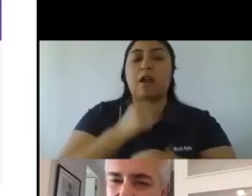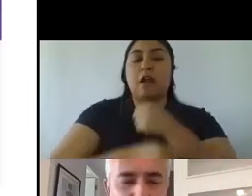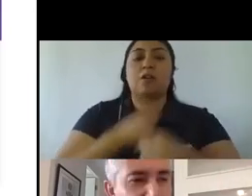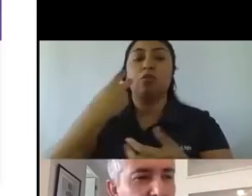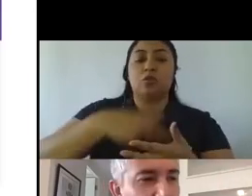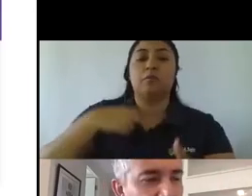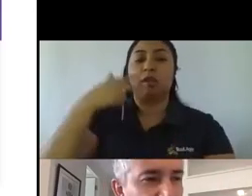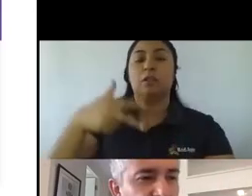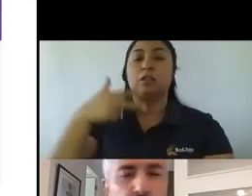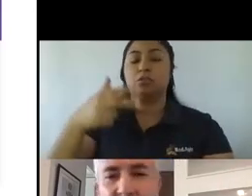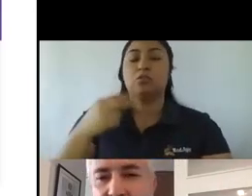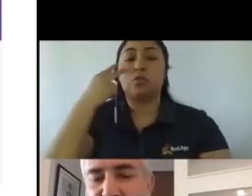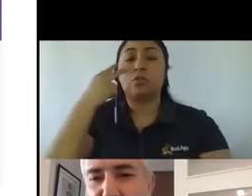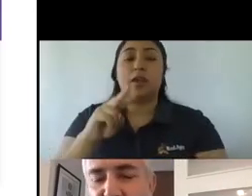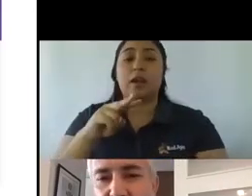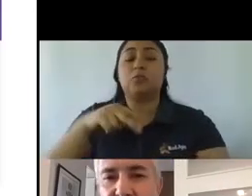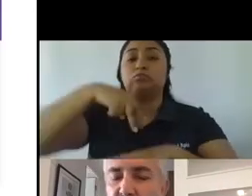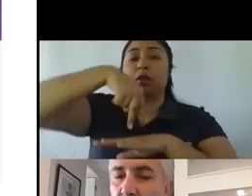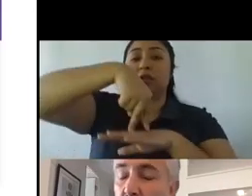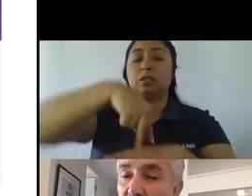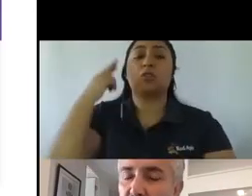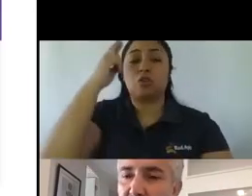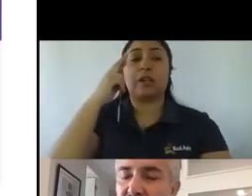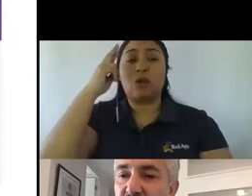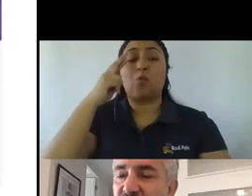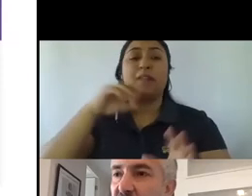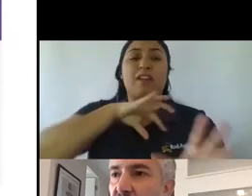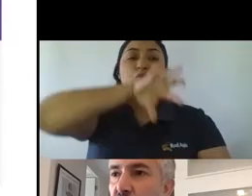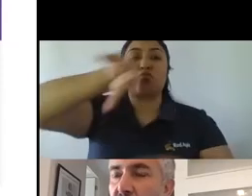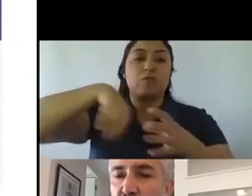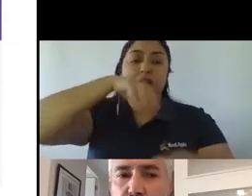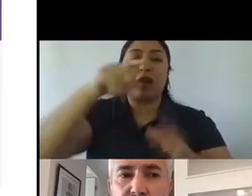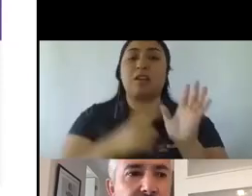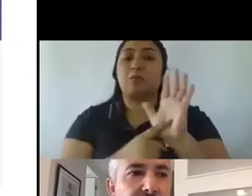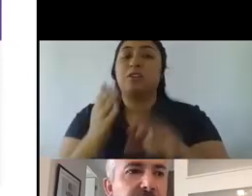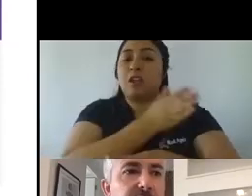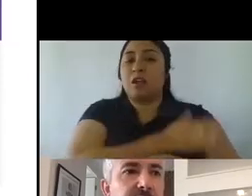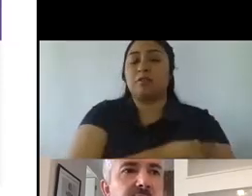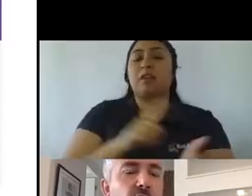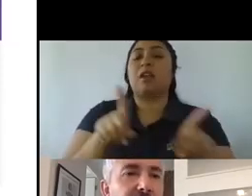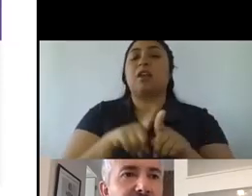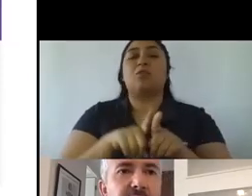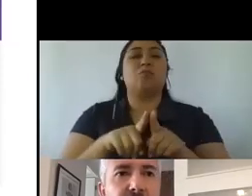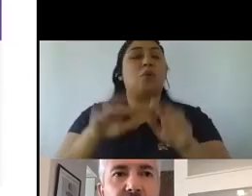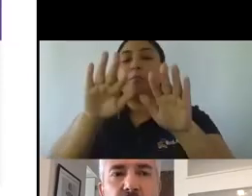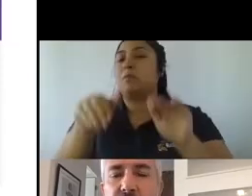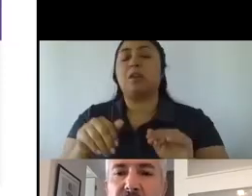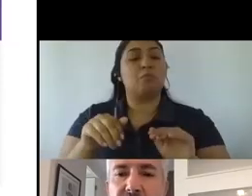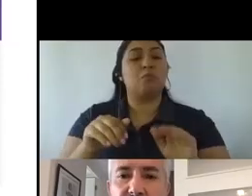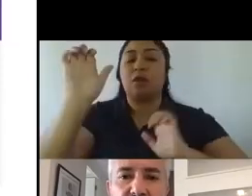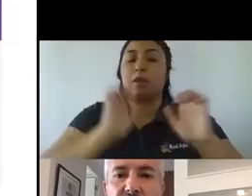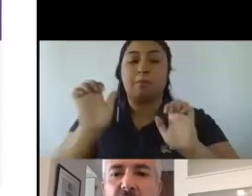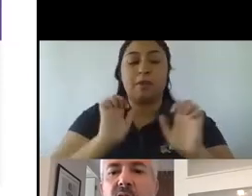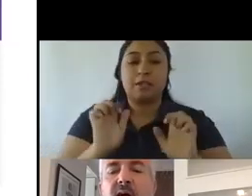acuérdense, el huracán que les mostré recién es un poco como una tormenta perfecta para toda la industria. Es decir, los canales de televisión están